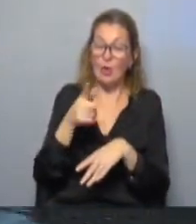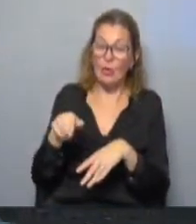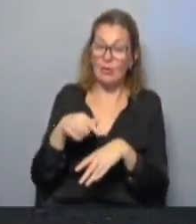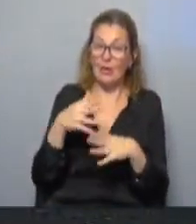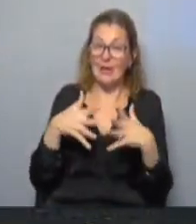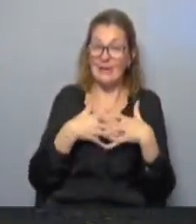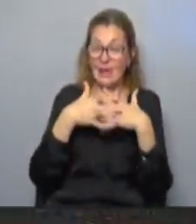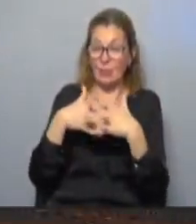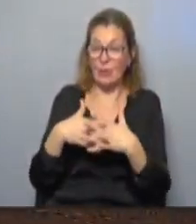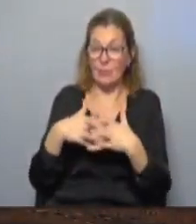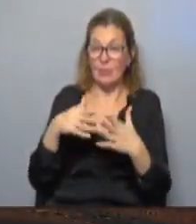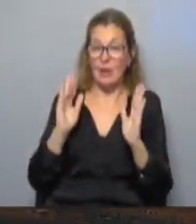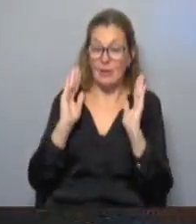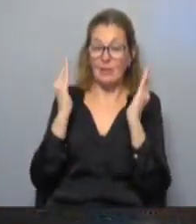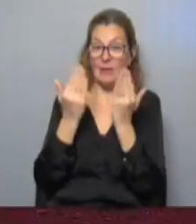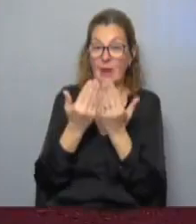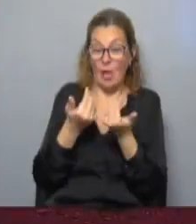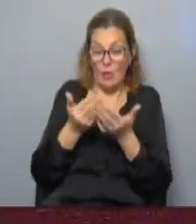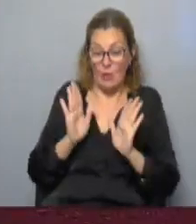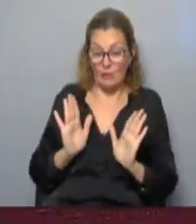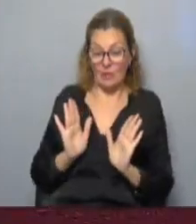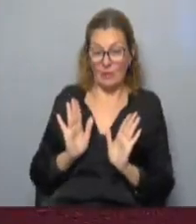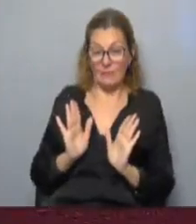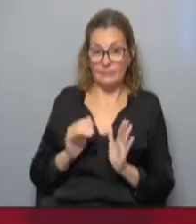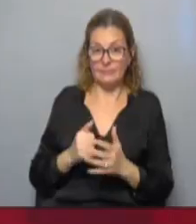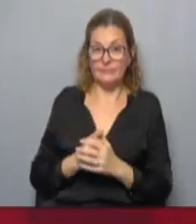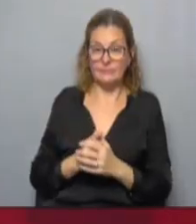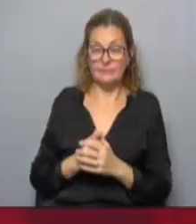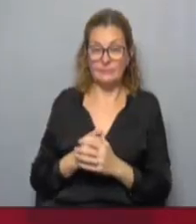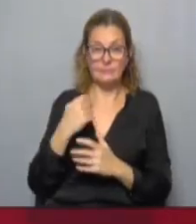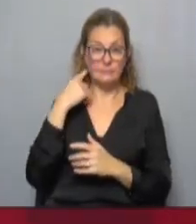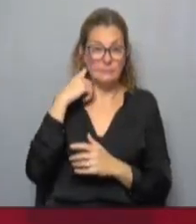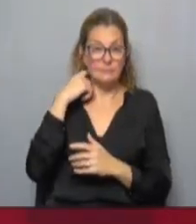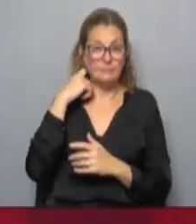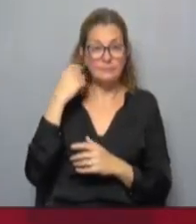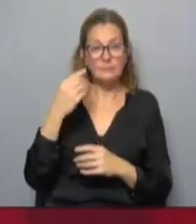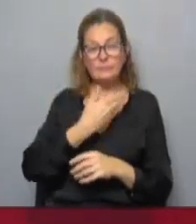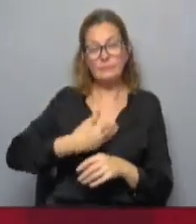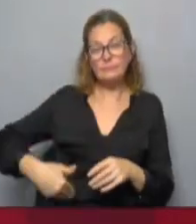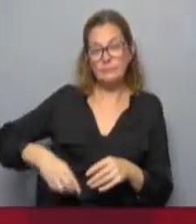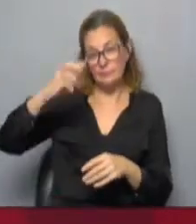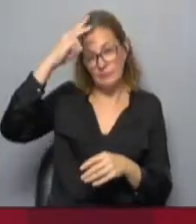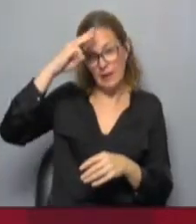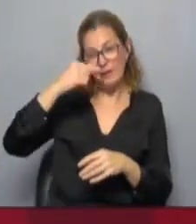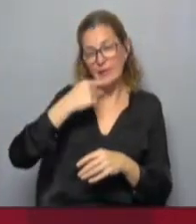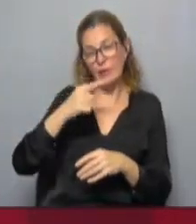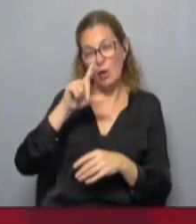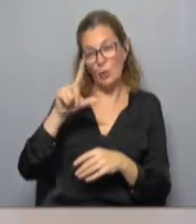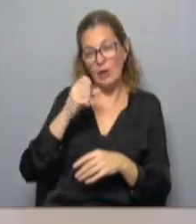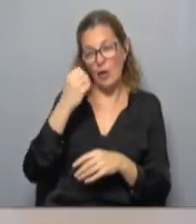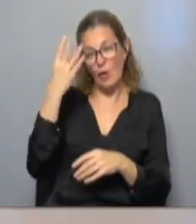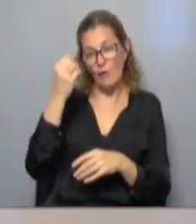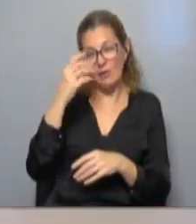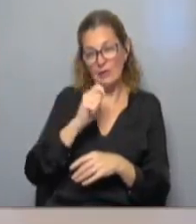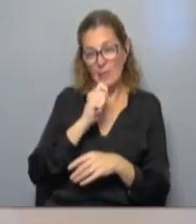tiene Estados Unidos por estar cerrados y no abrirse el mandatario mexicano dijo este lunes en conferencia de prensa que